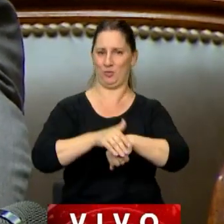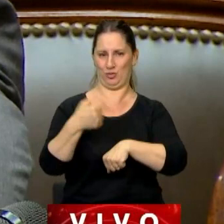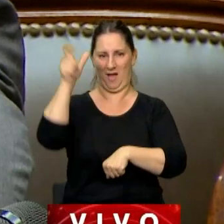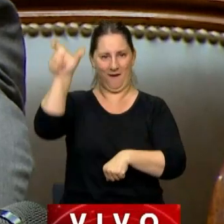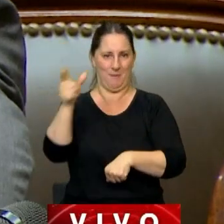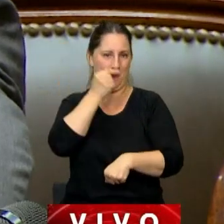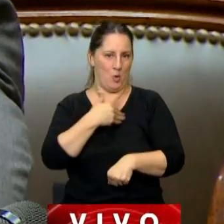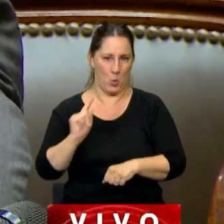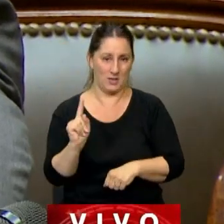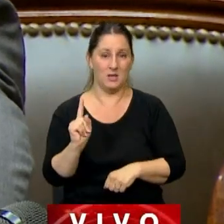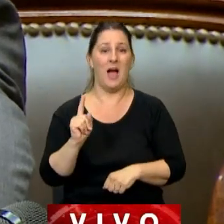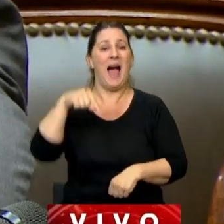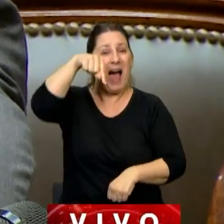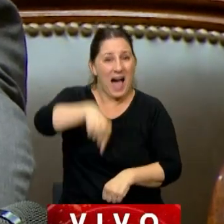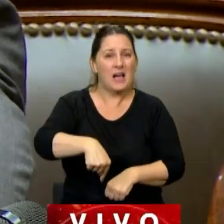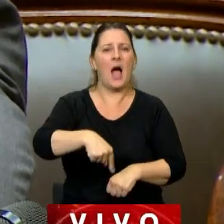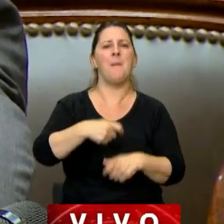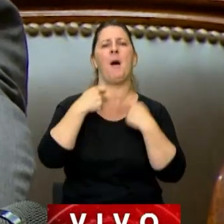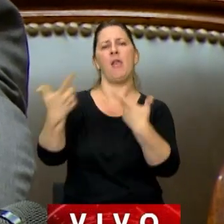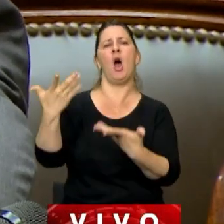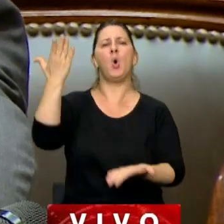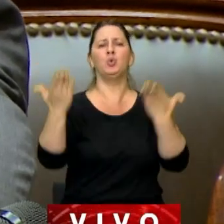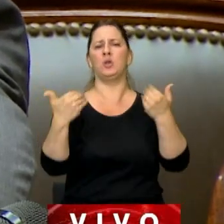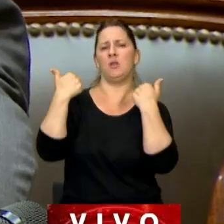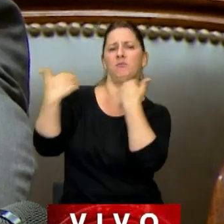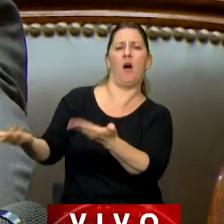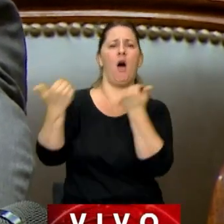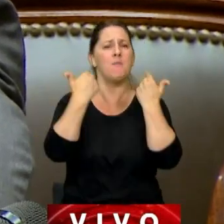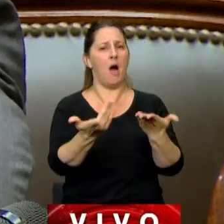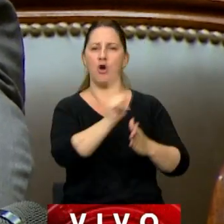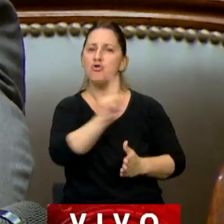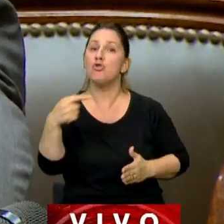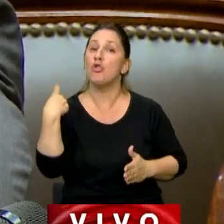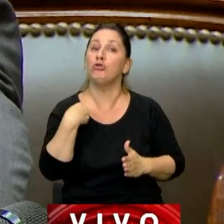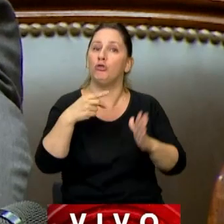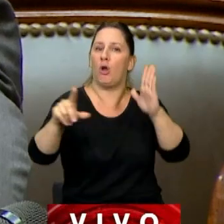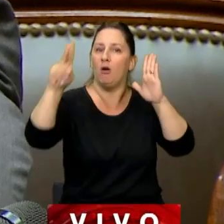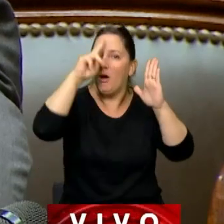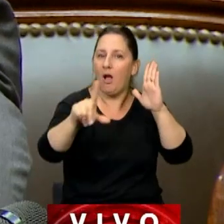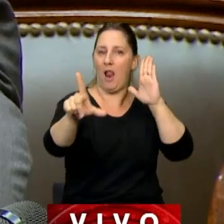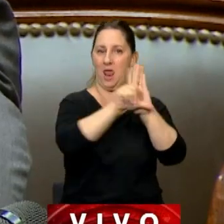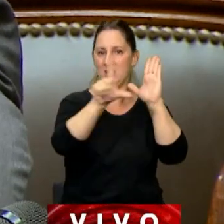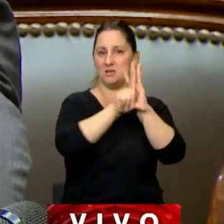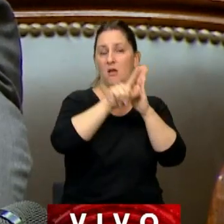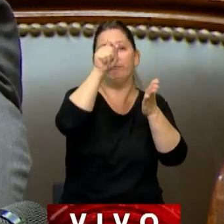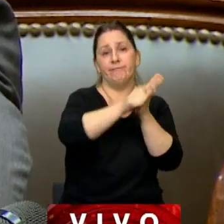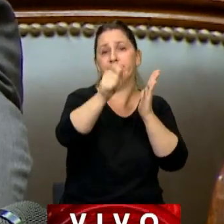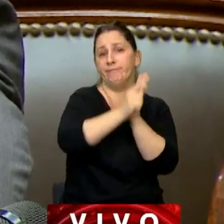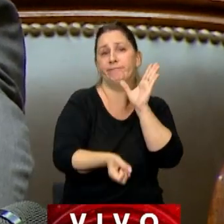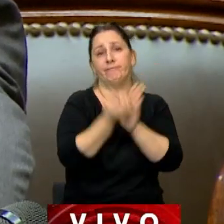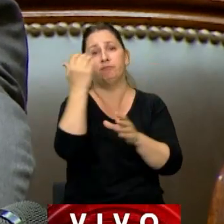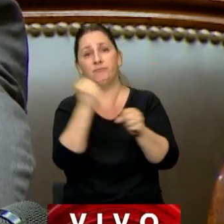nosotros en esta casa no estamos para impartir justicia, sino para legislar, para producir leyes.